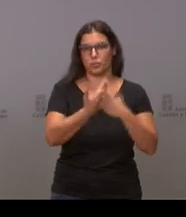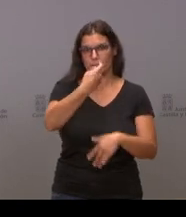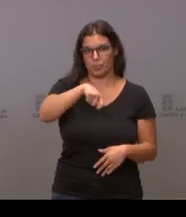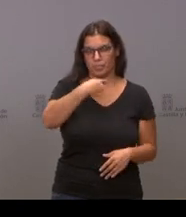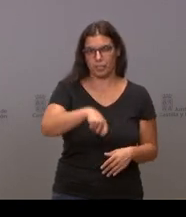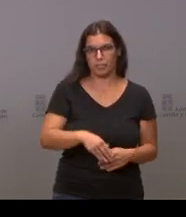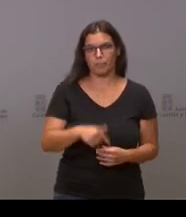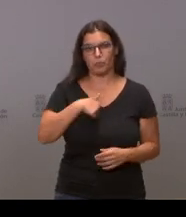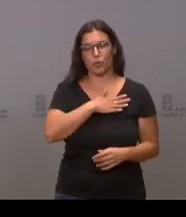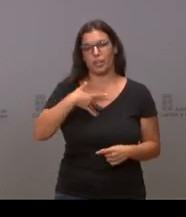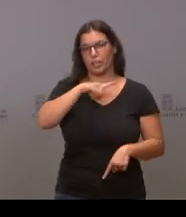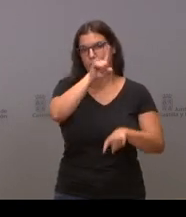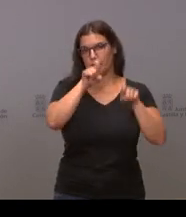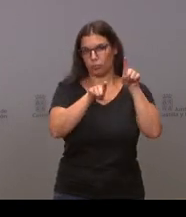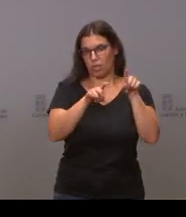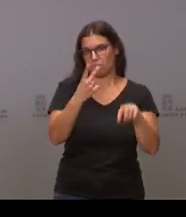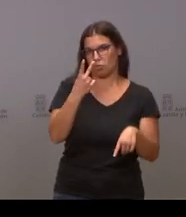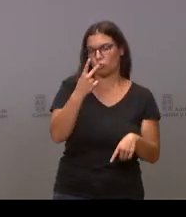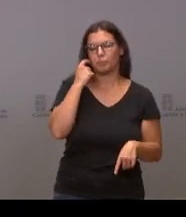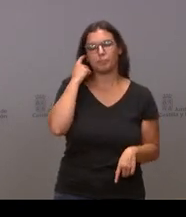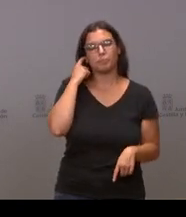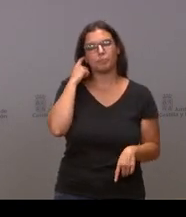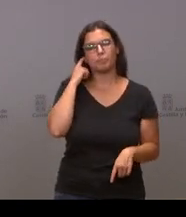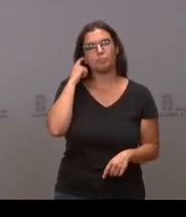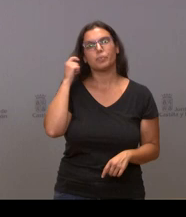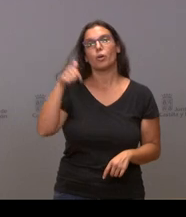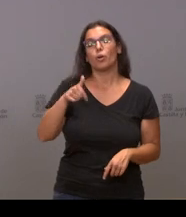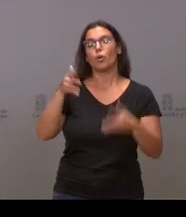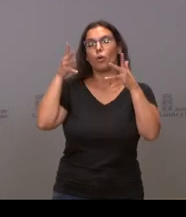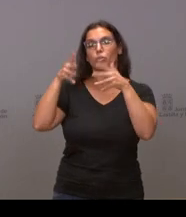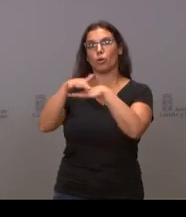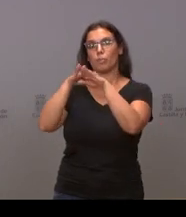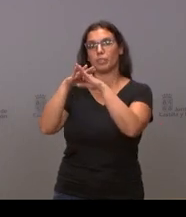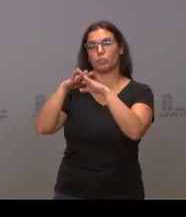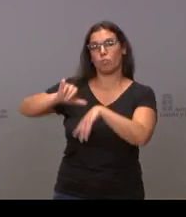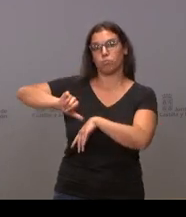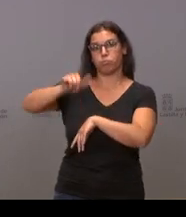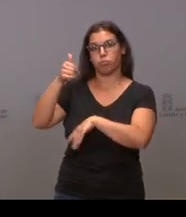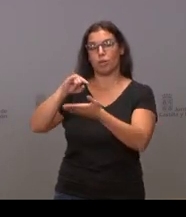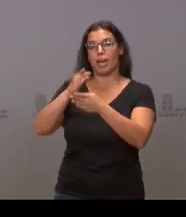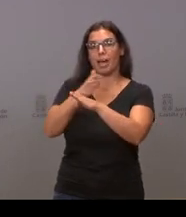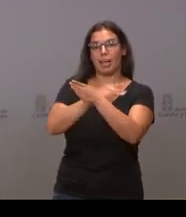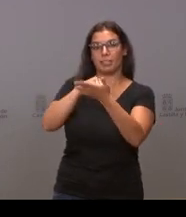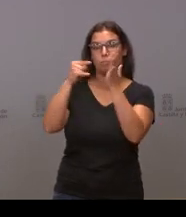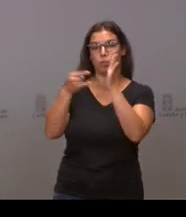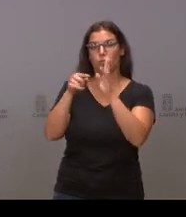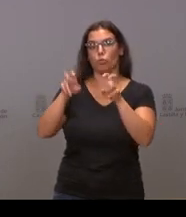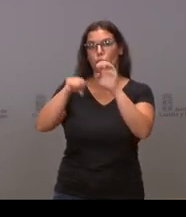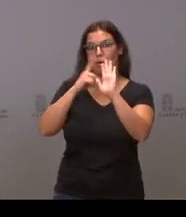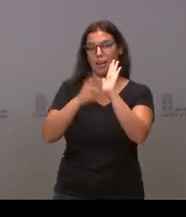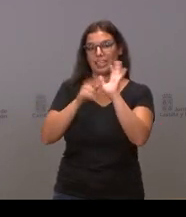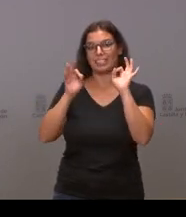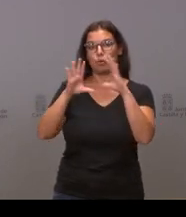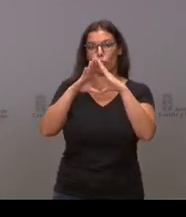preguntarle un par de cuestiones. En primer lugar, hoy aprueba el Consejo de Ministros el anteproyecto de la nueva ley de universidades.